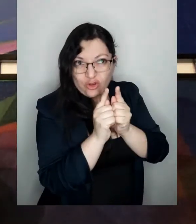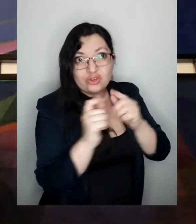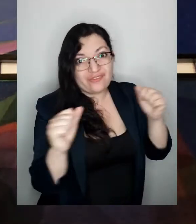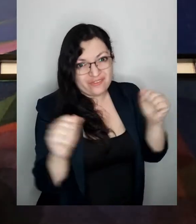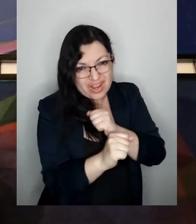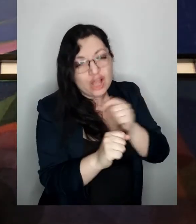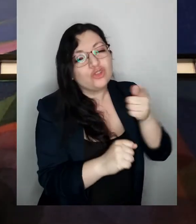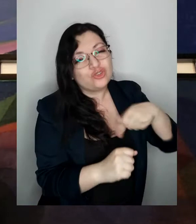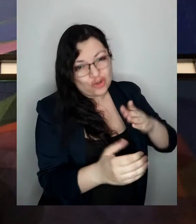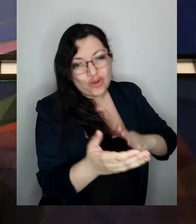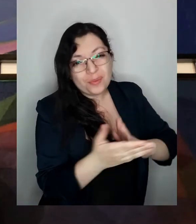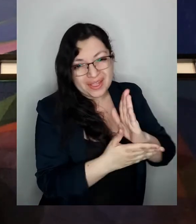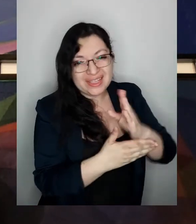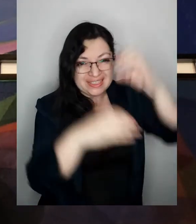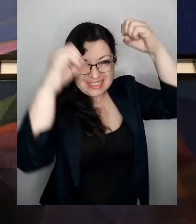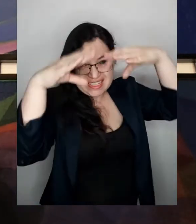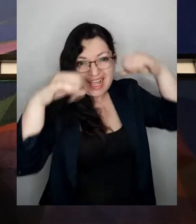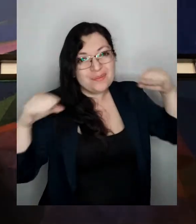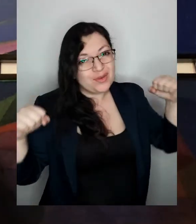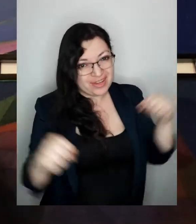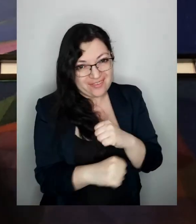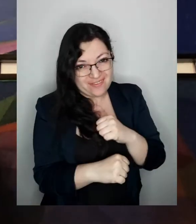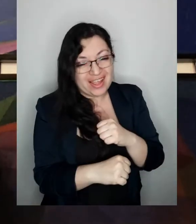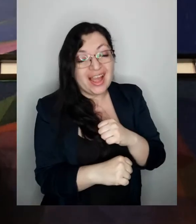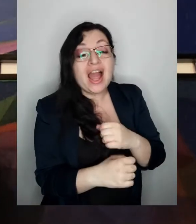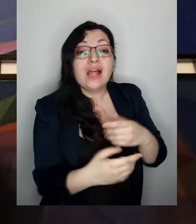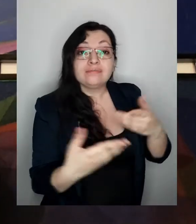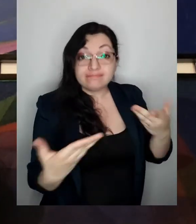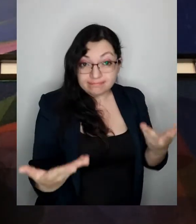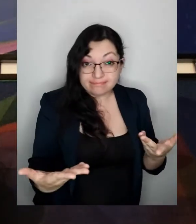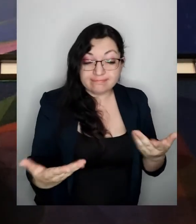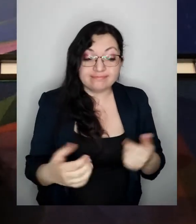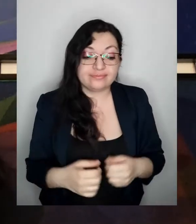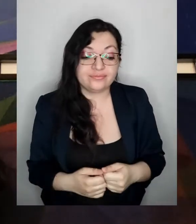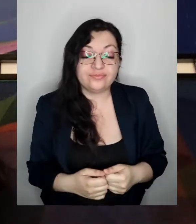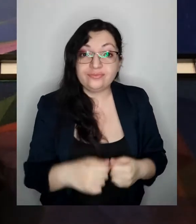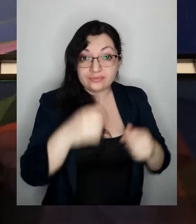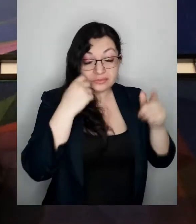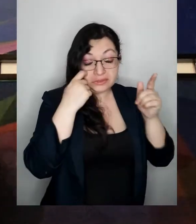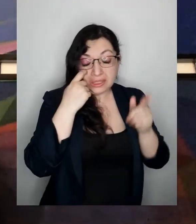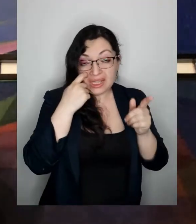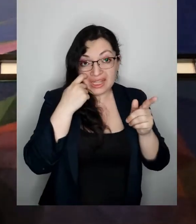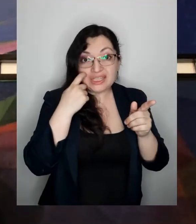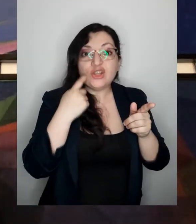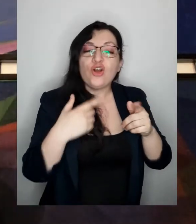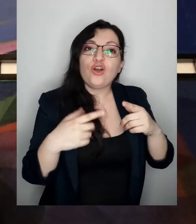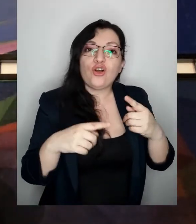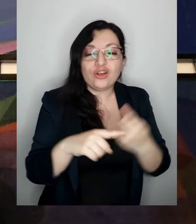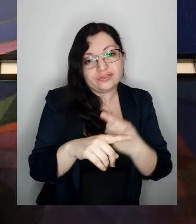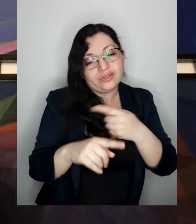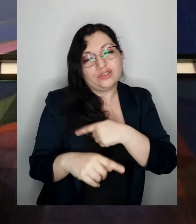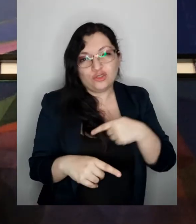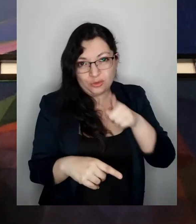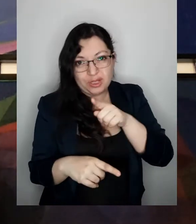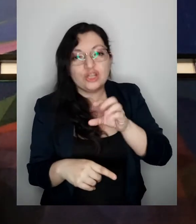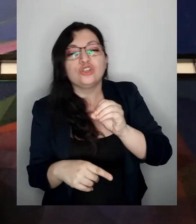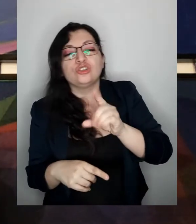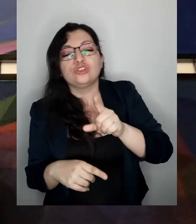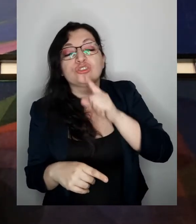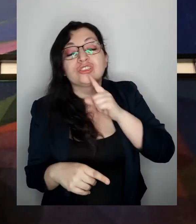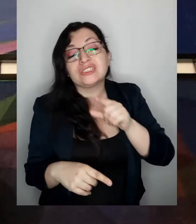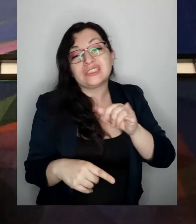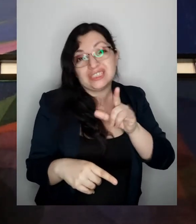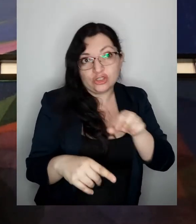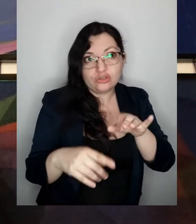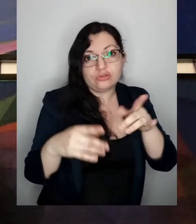estamos comenzando el invierno y bueno este es de nuevo se llama solsticio en nuestro caso